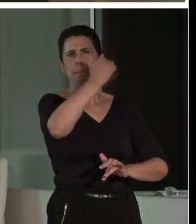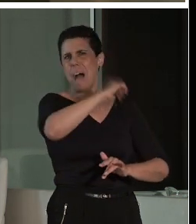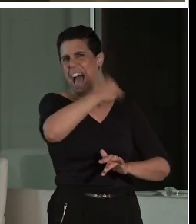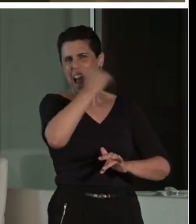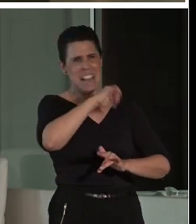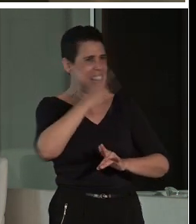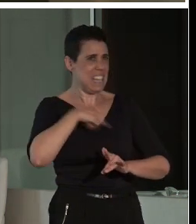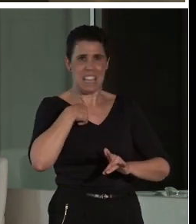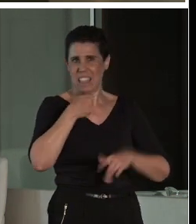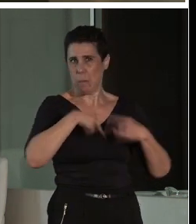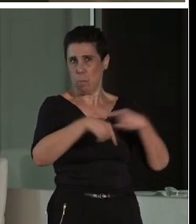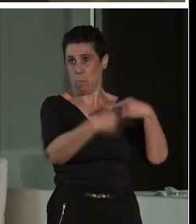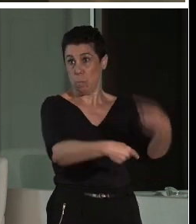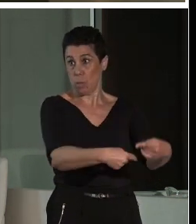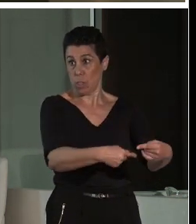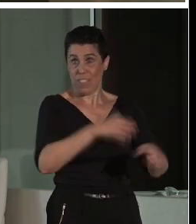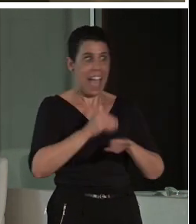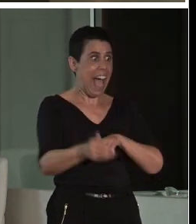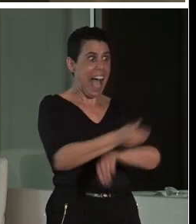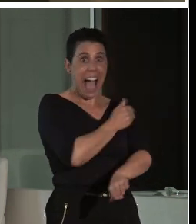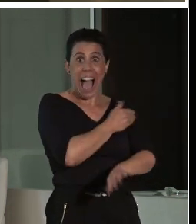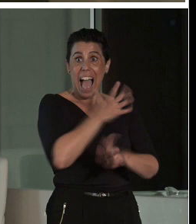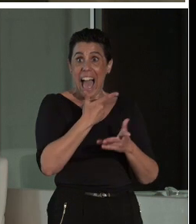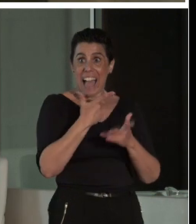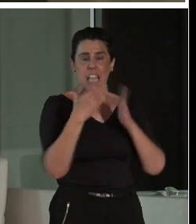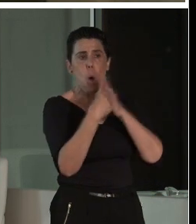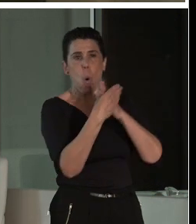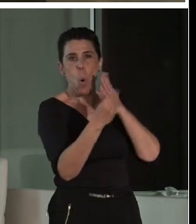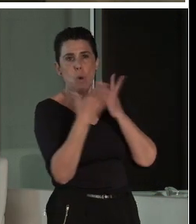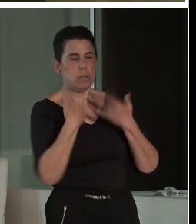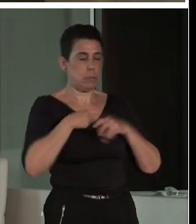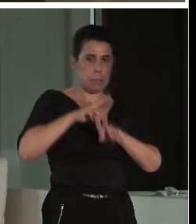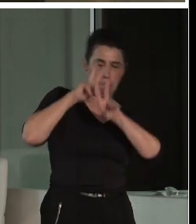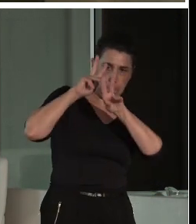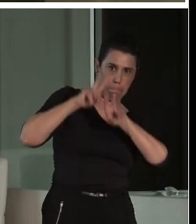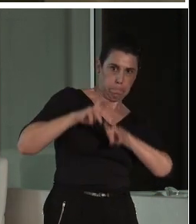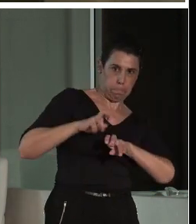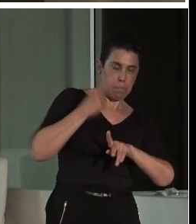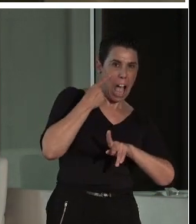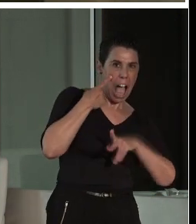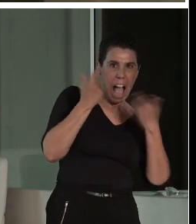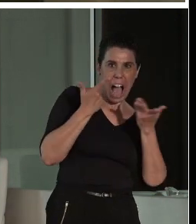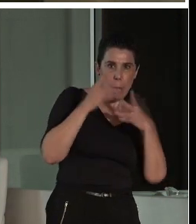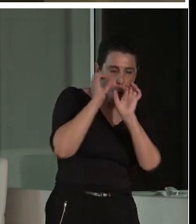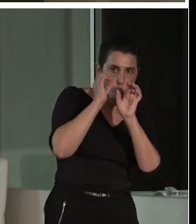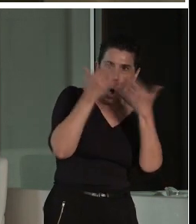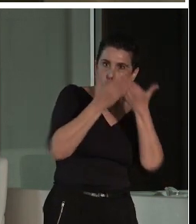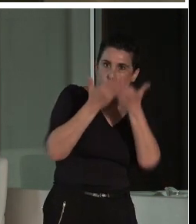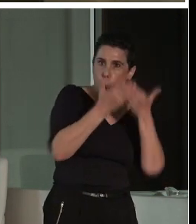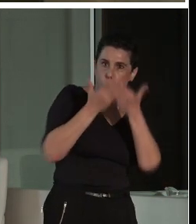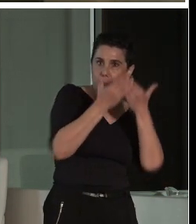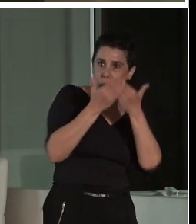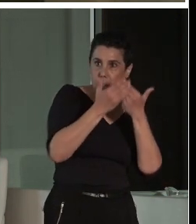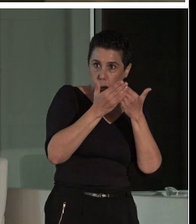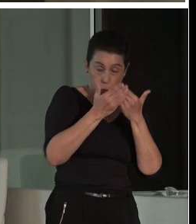estudios de público antes de hacer nada. Es lo que decía. Es decir, yo tengo que saber para decidir. La primera vez